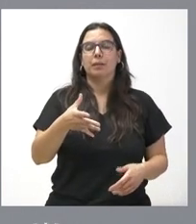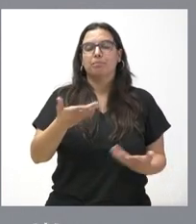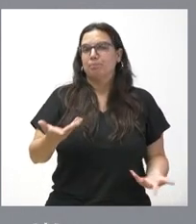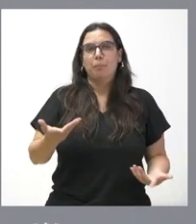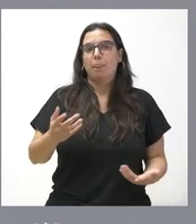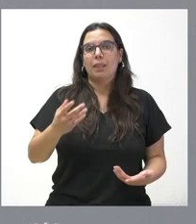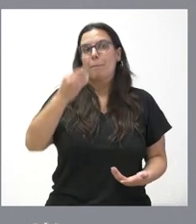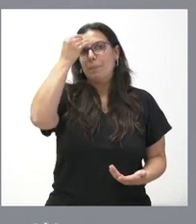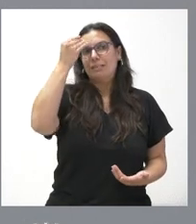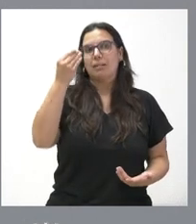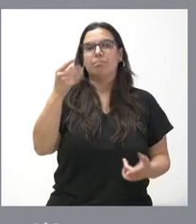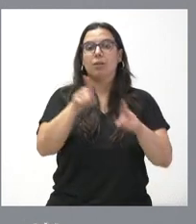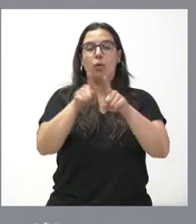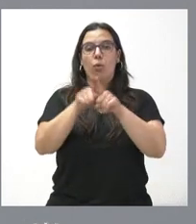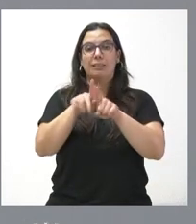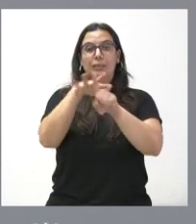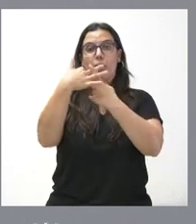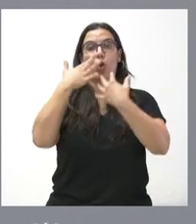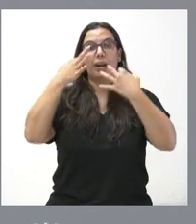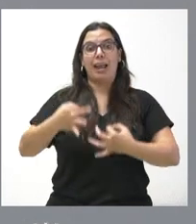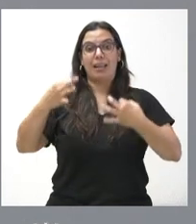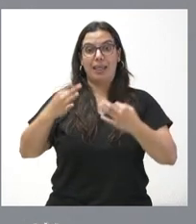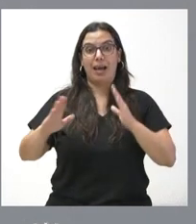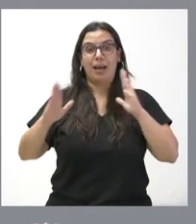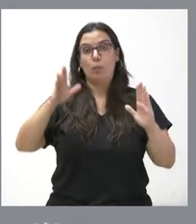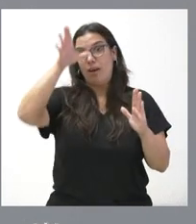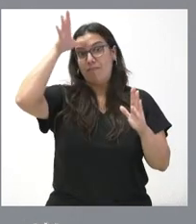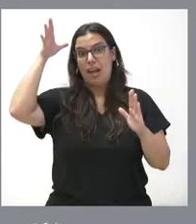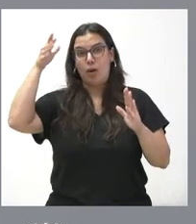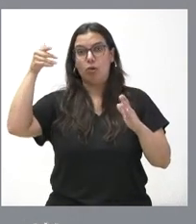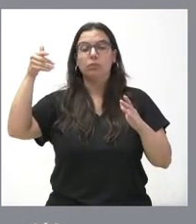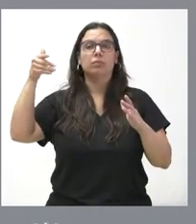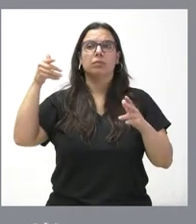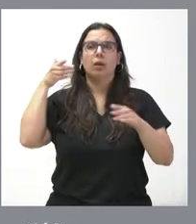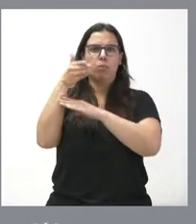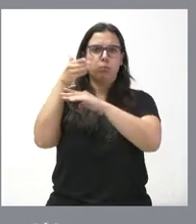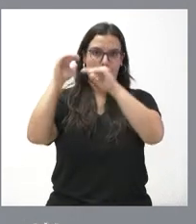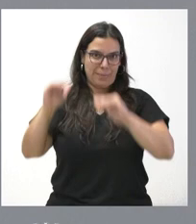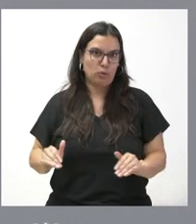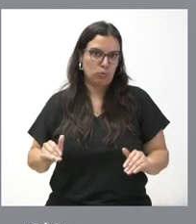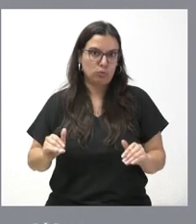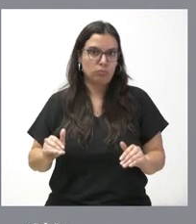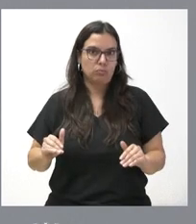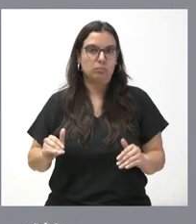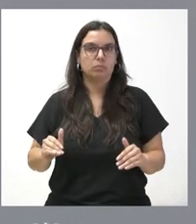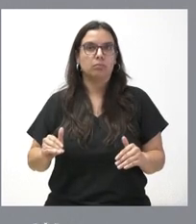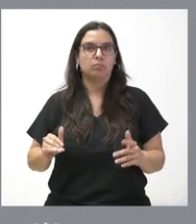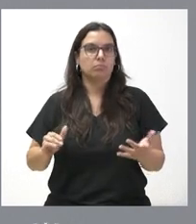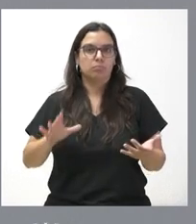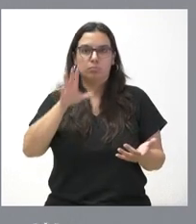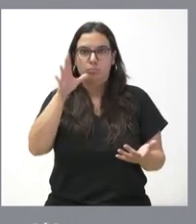la realidad de que la demanda sanitaria se modifica durante el verano en función de una serie de parámetros,